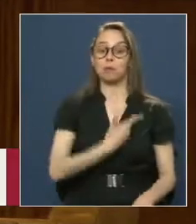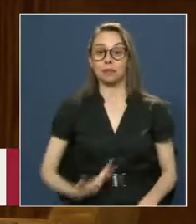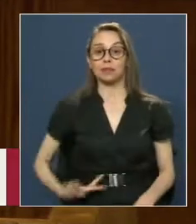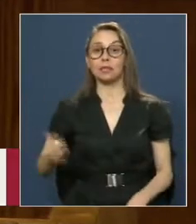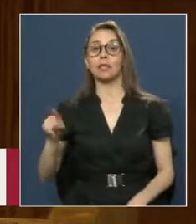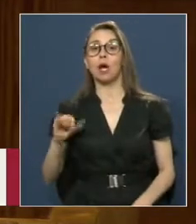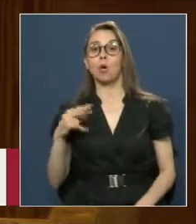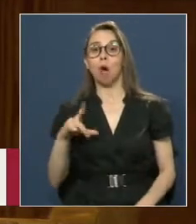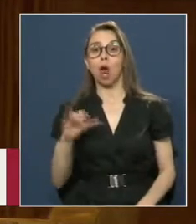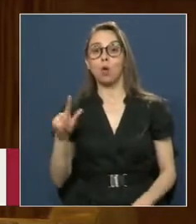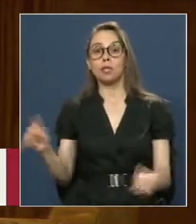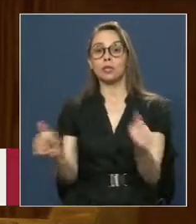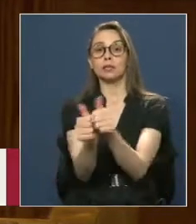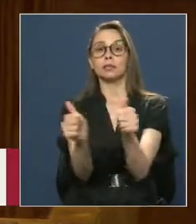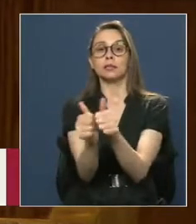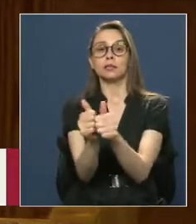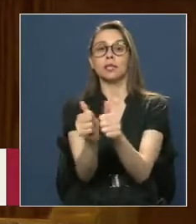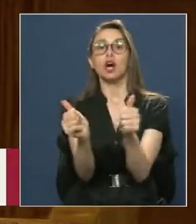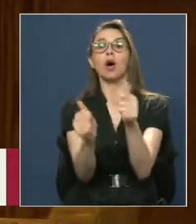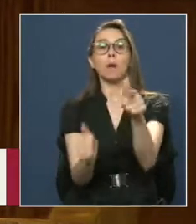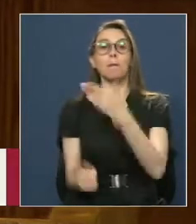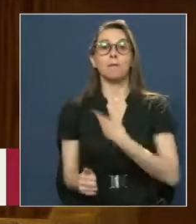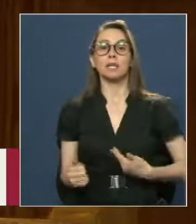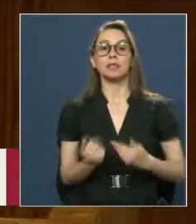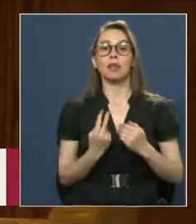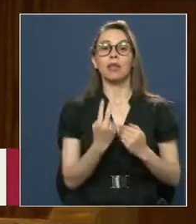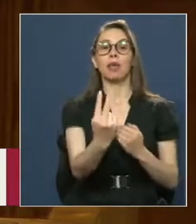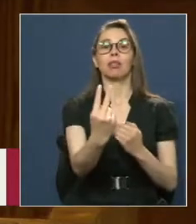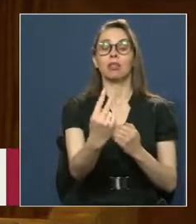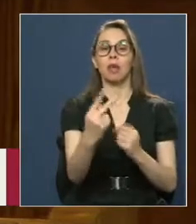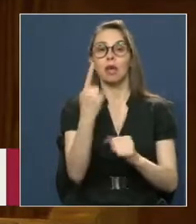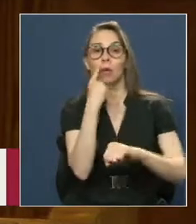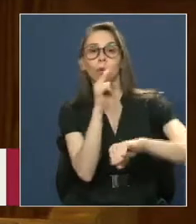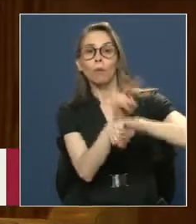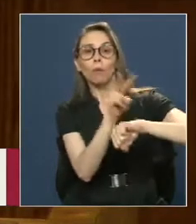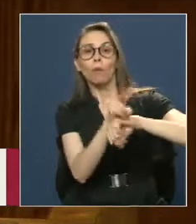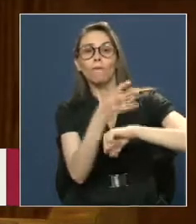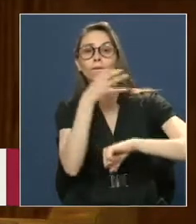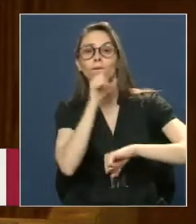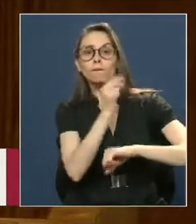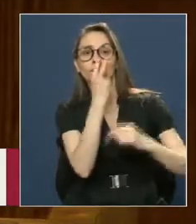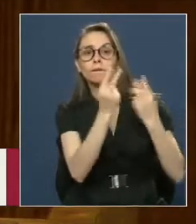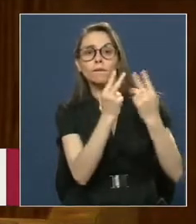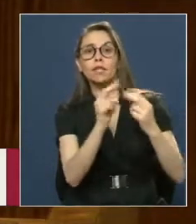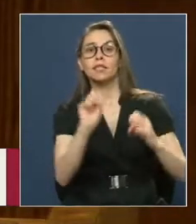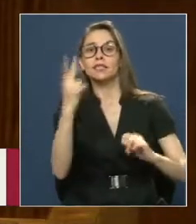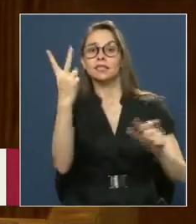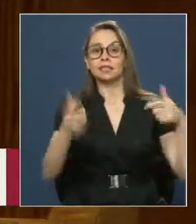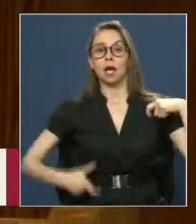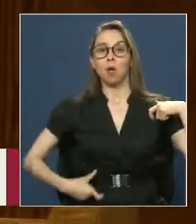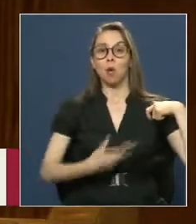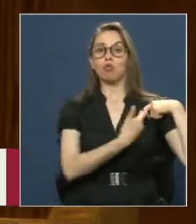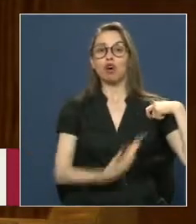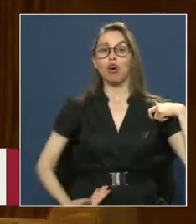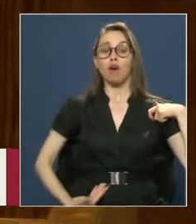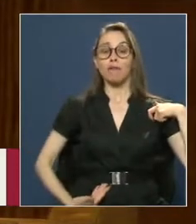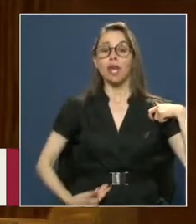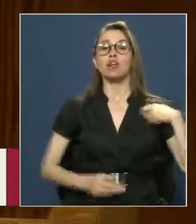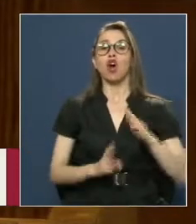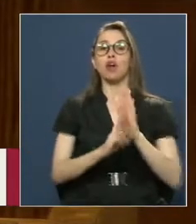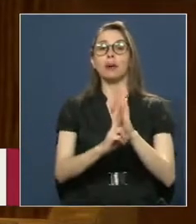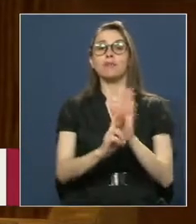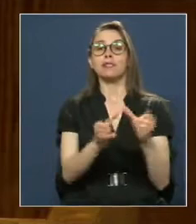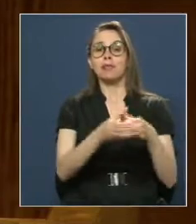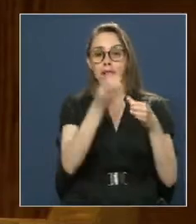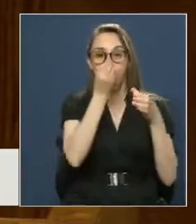continuó al lado del presidente Constituyéndose en un testigo privilegiado del segundo gobierno radical También